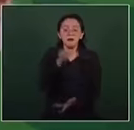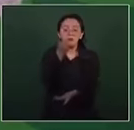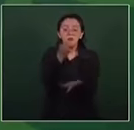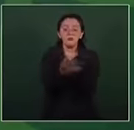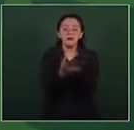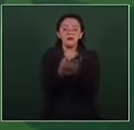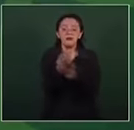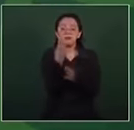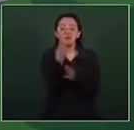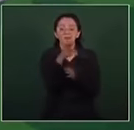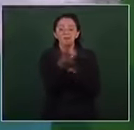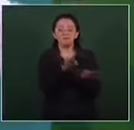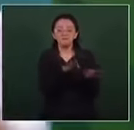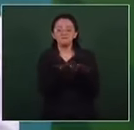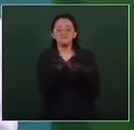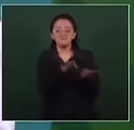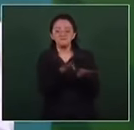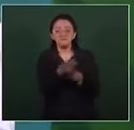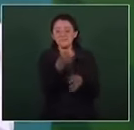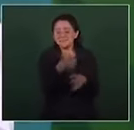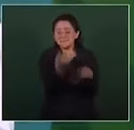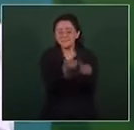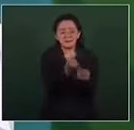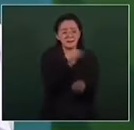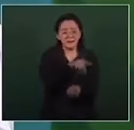y esto pasa con todas las plantas.